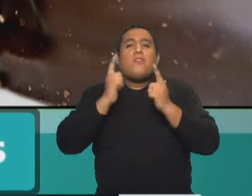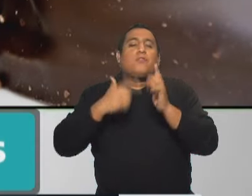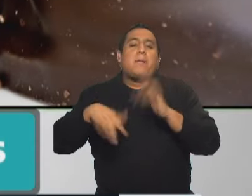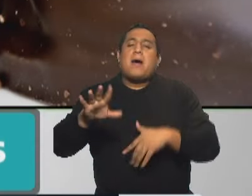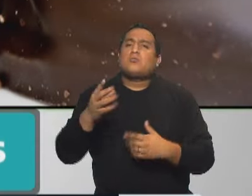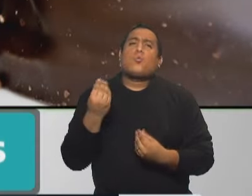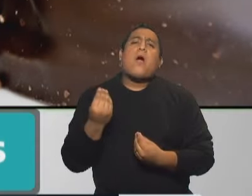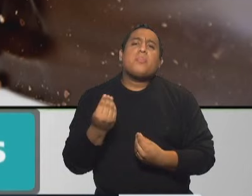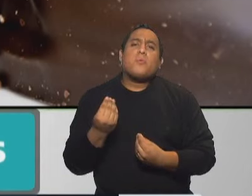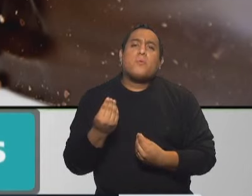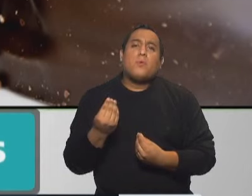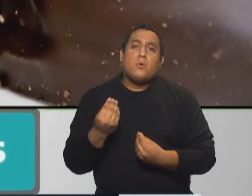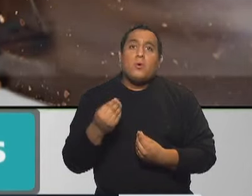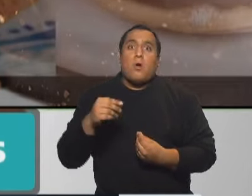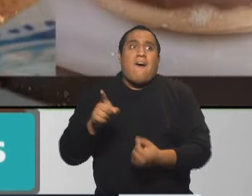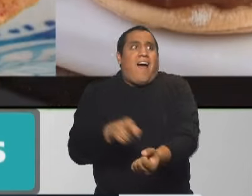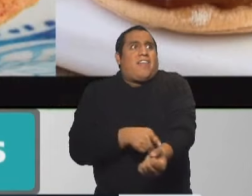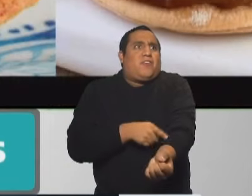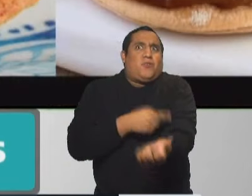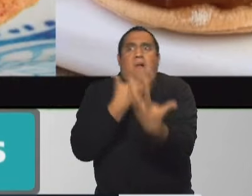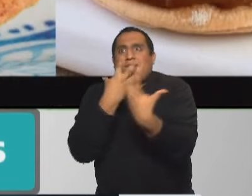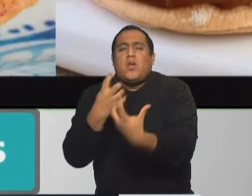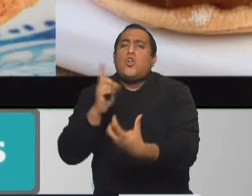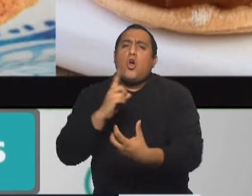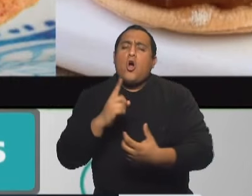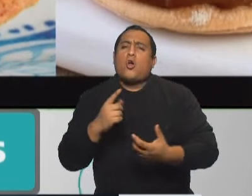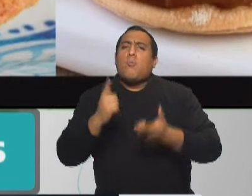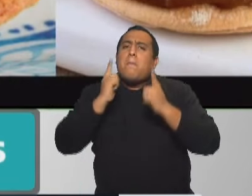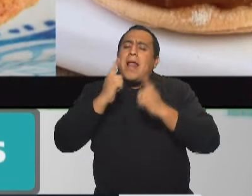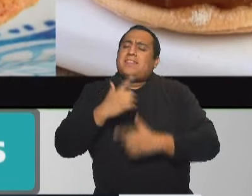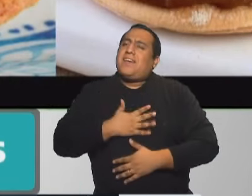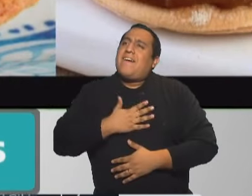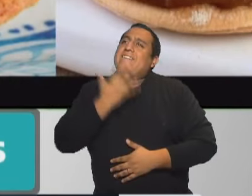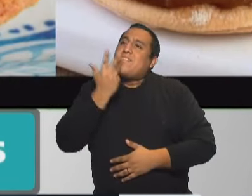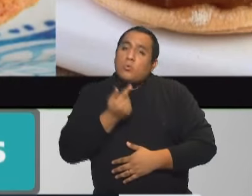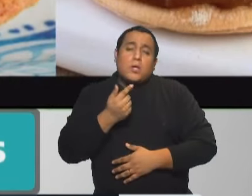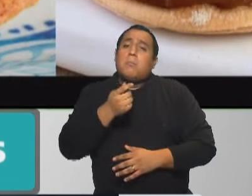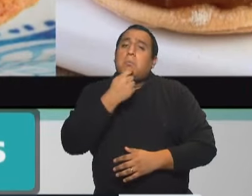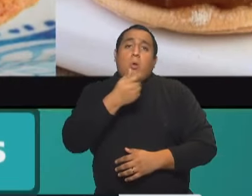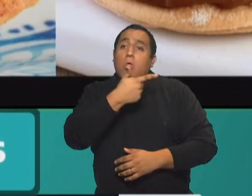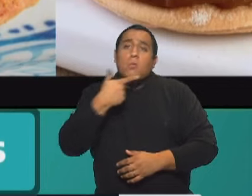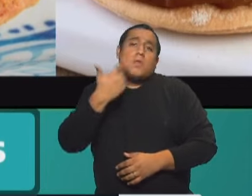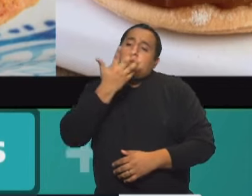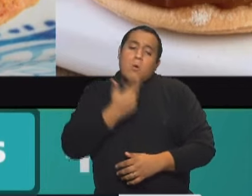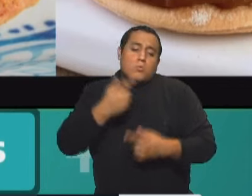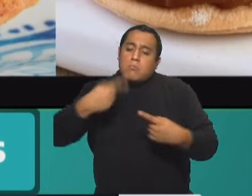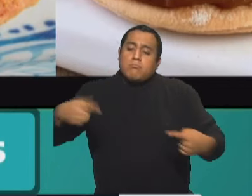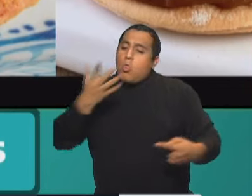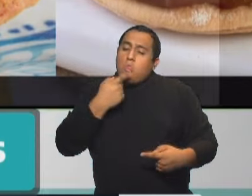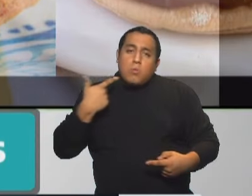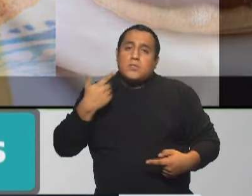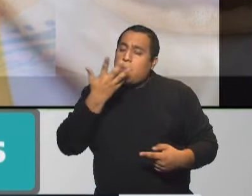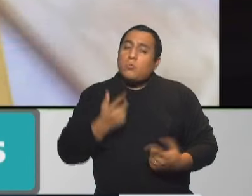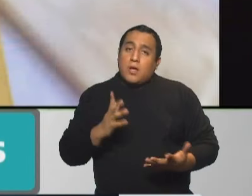placer, esto no es una adicción, es un placer. A mí me gusta lo dulce. Entonces, si yo ya sé que esto me